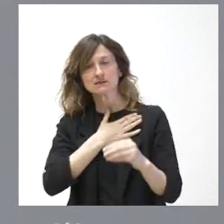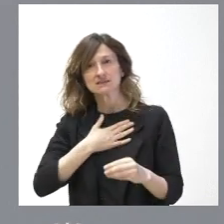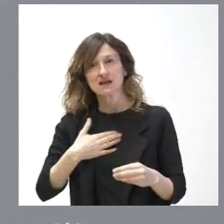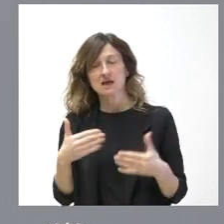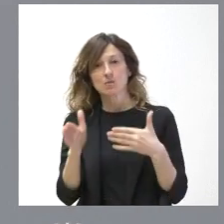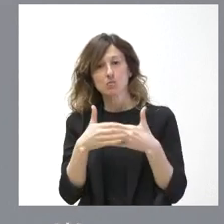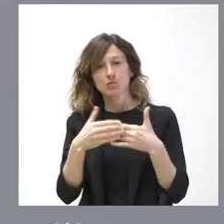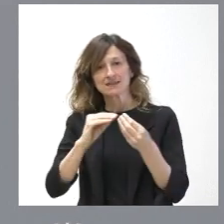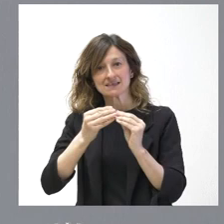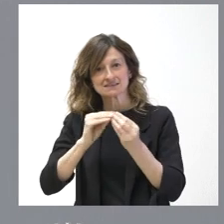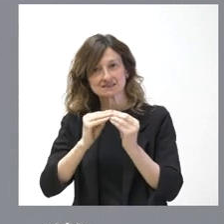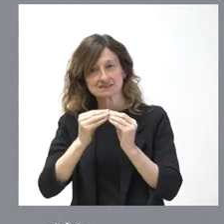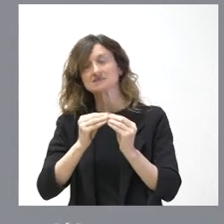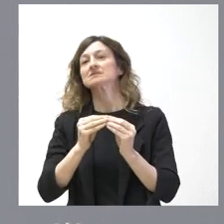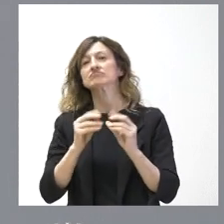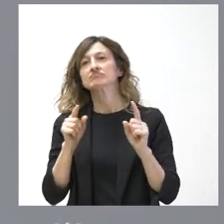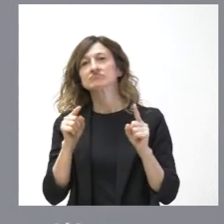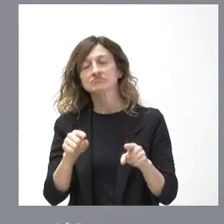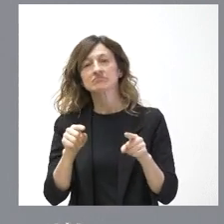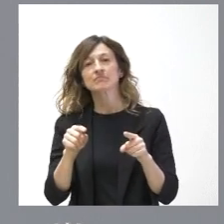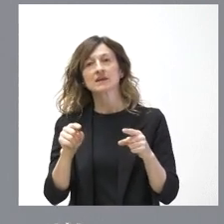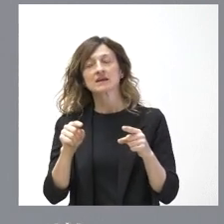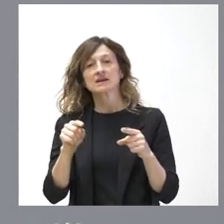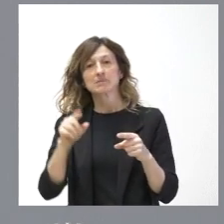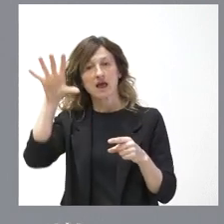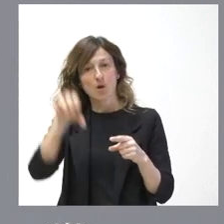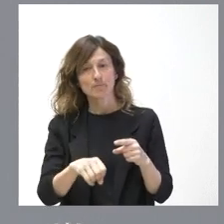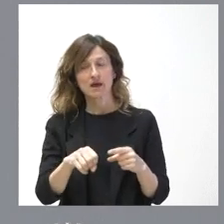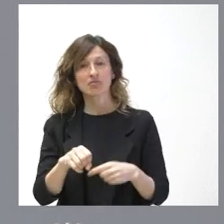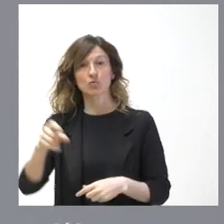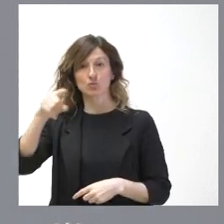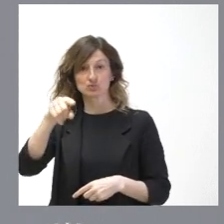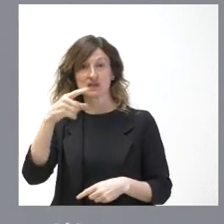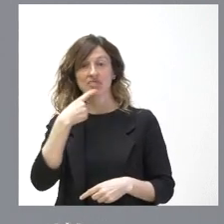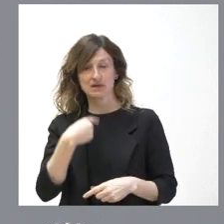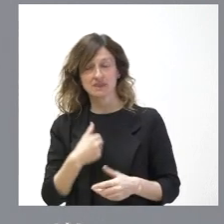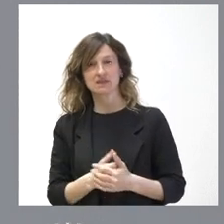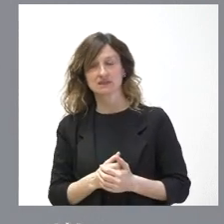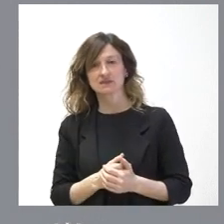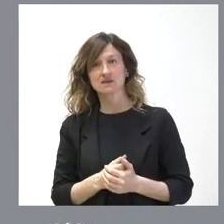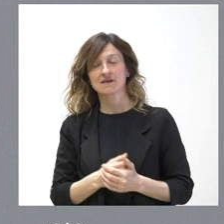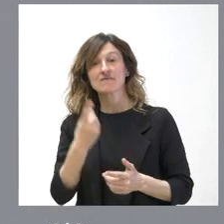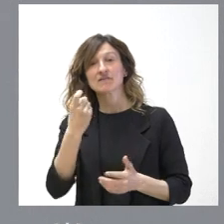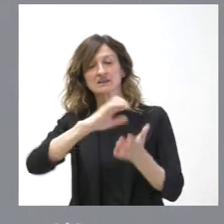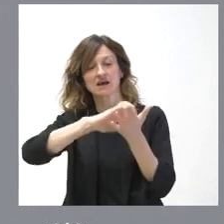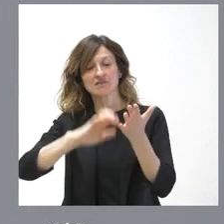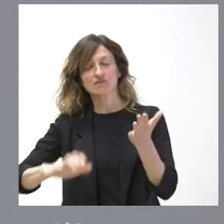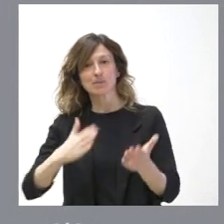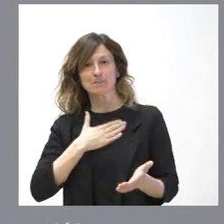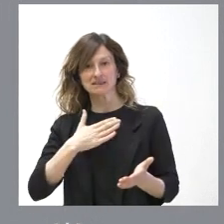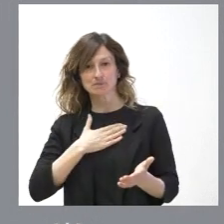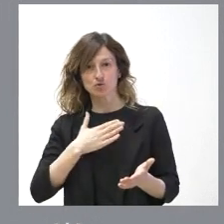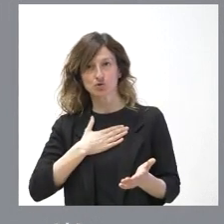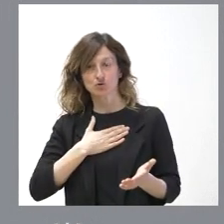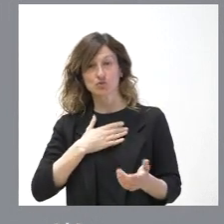instalar estas puertas que se han adquirido, pues, como usted bien señala, hace falta un informe de patrimonio y cuando